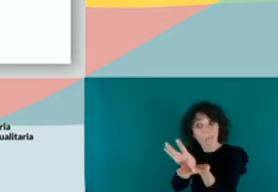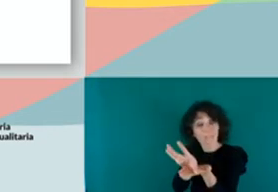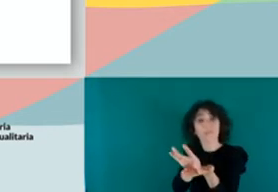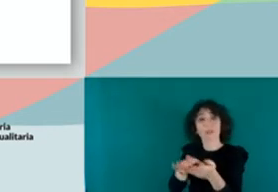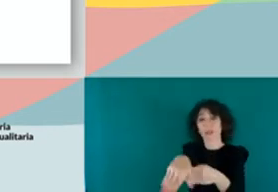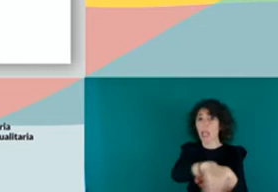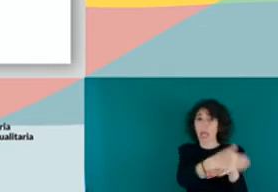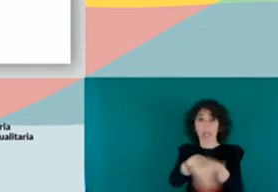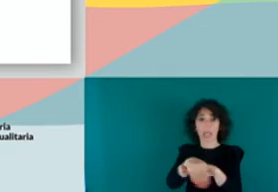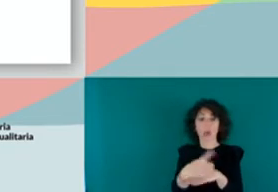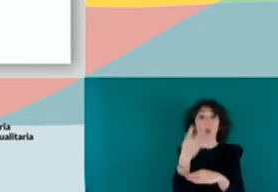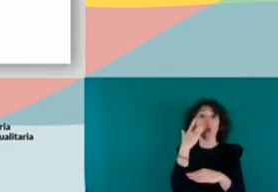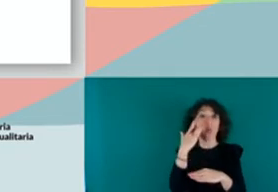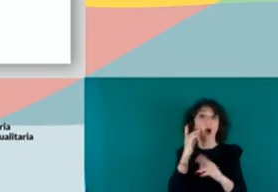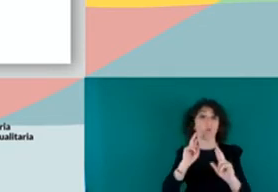ahí.